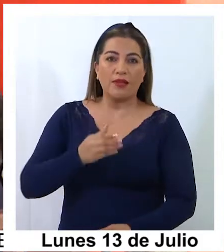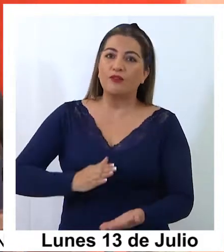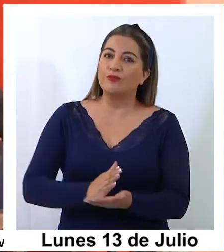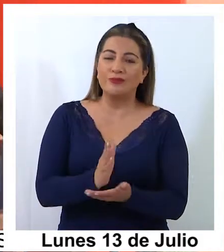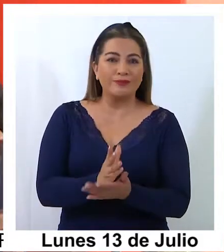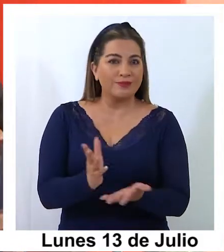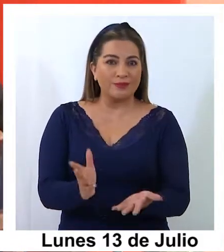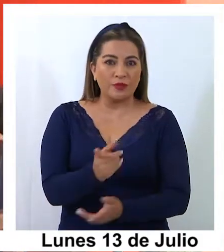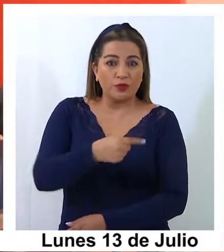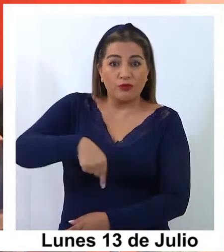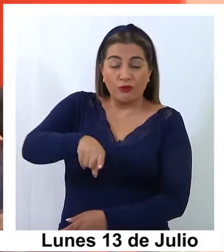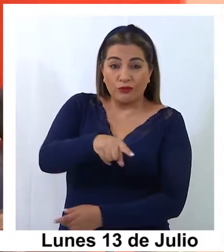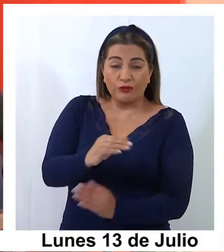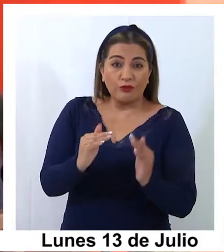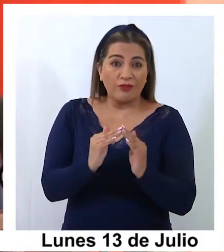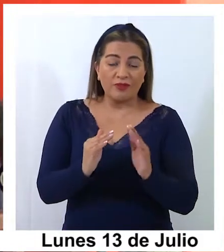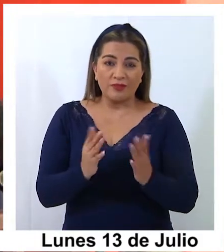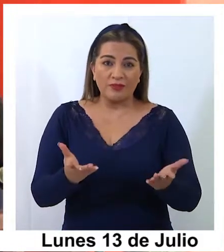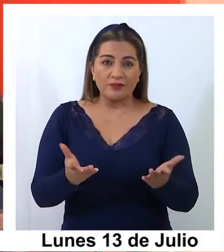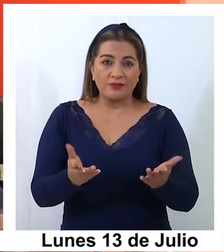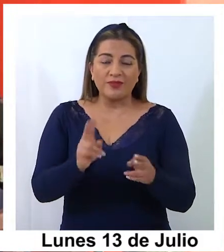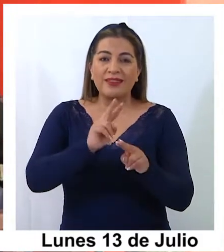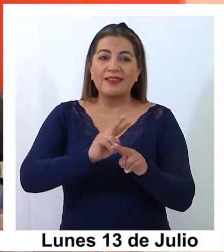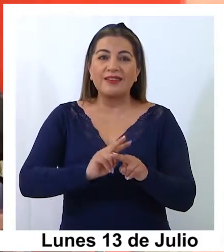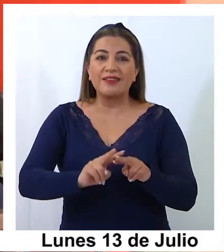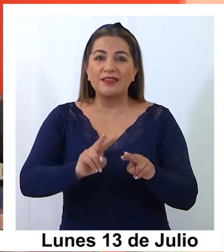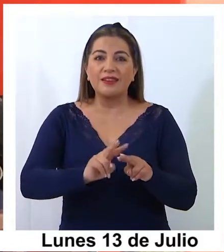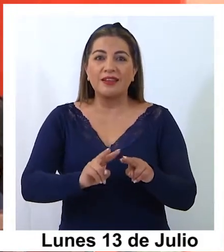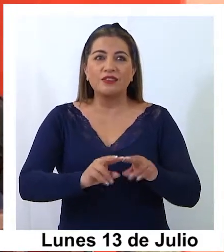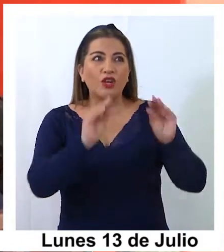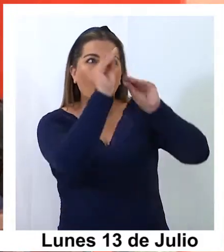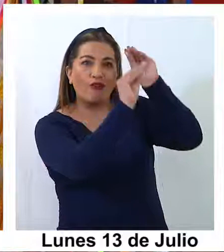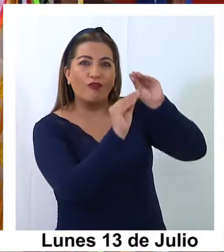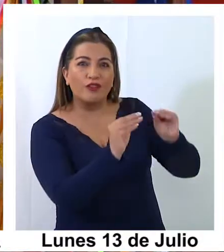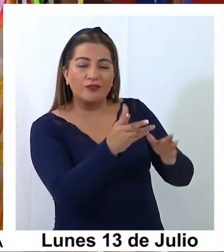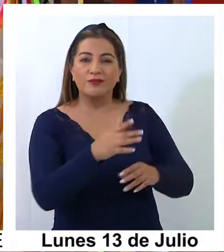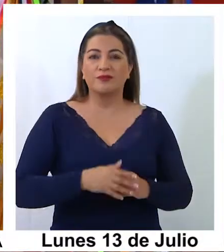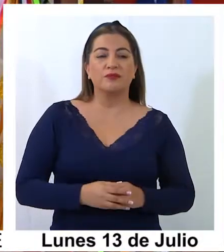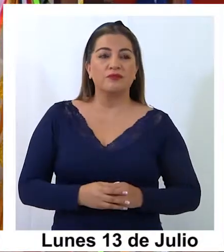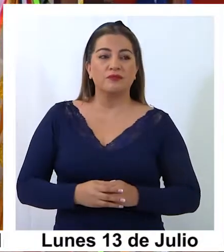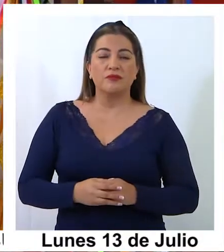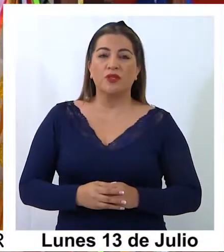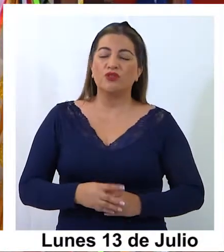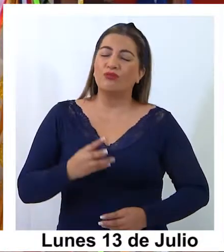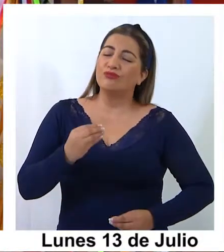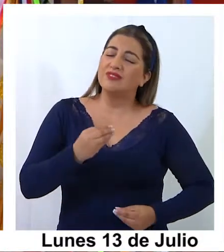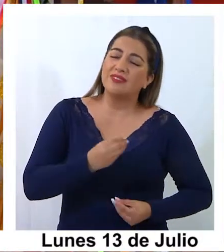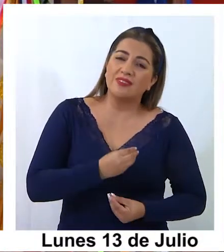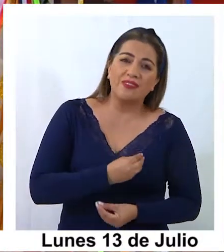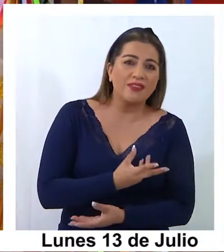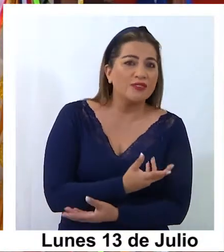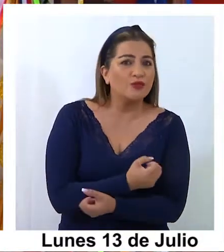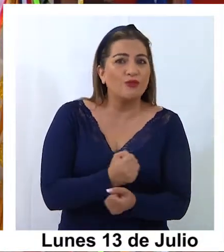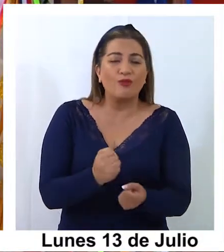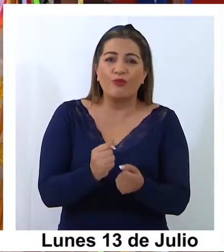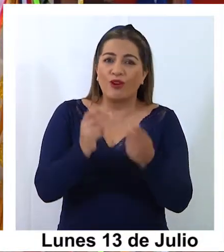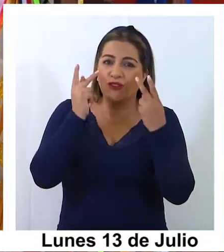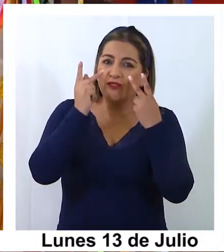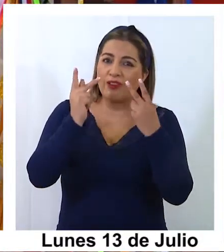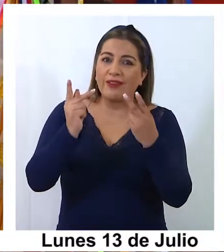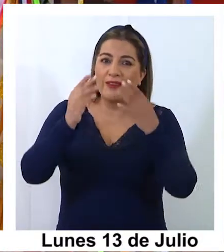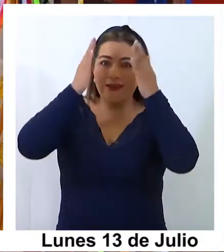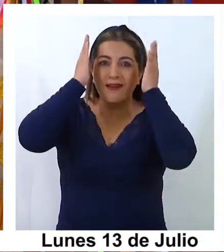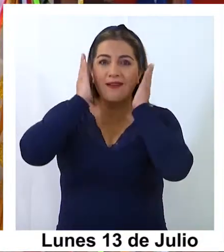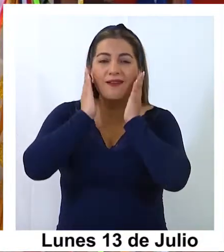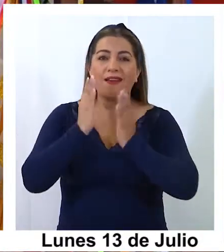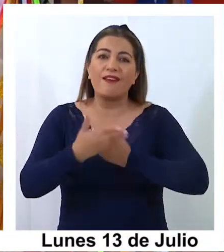la fiesta entonces nosotros hicimos adornar todo esto así como está. Tengo mucha tristeza que no puedo ir a ver a mi